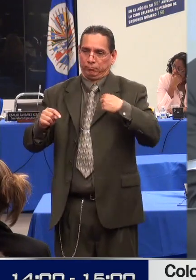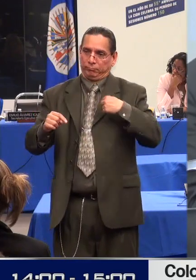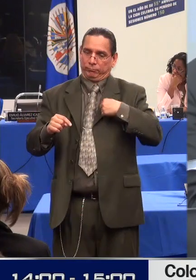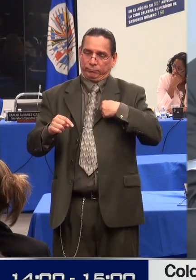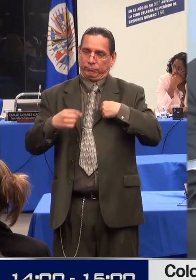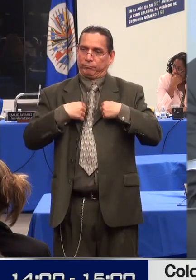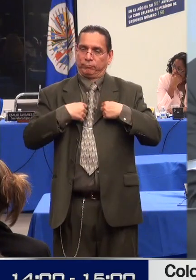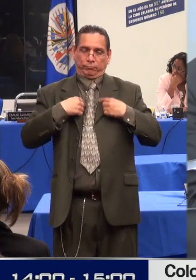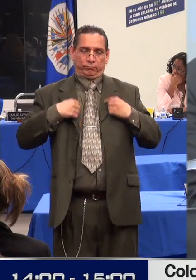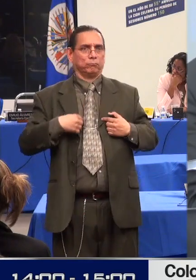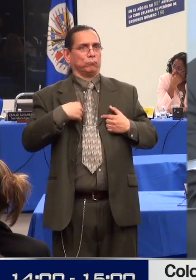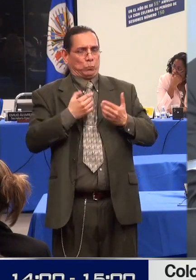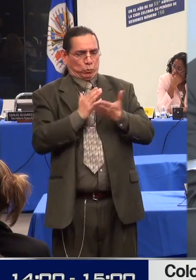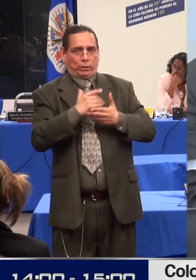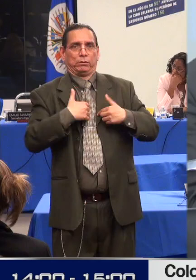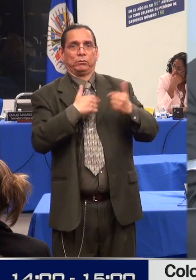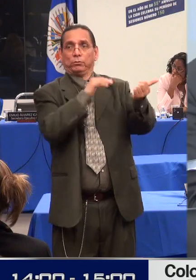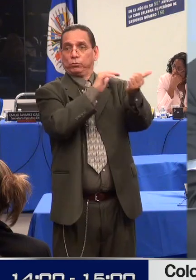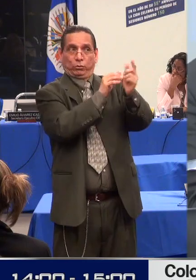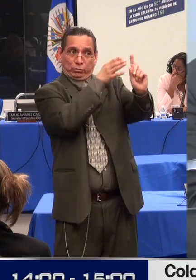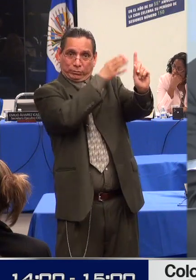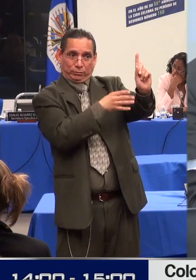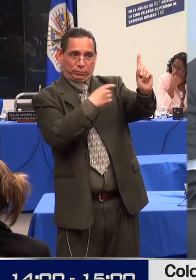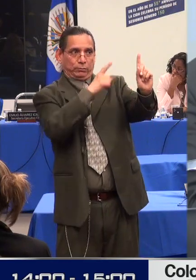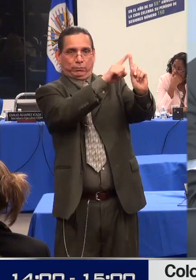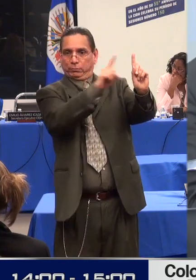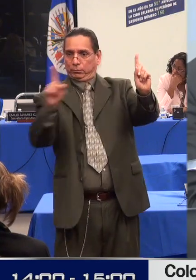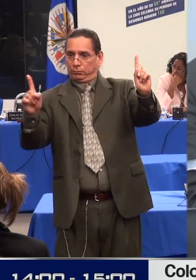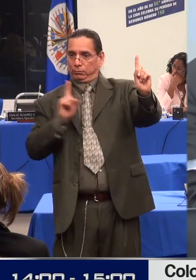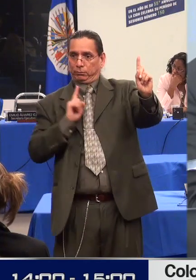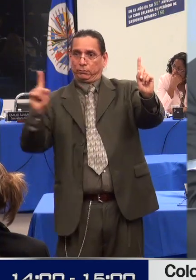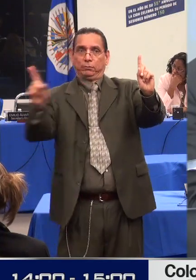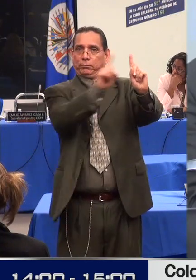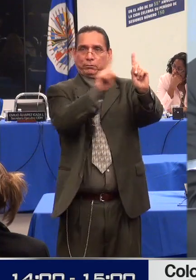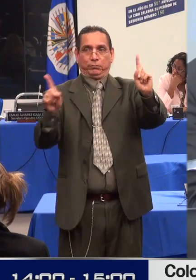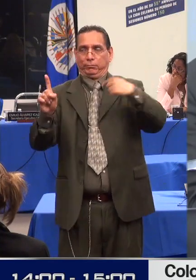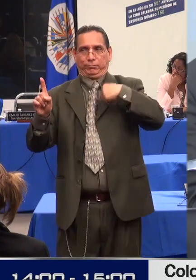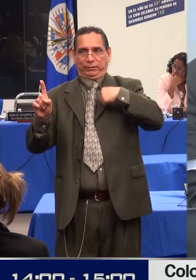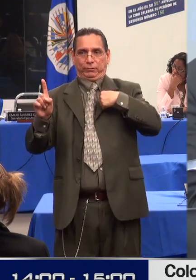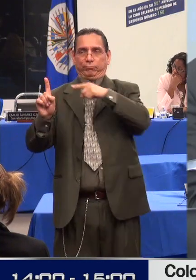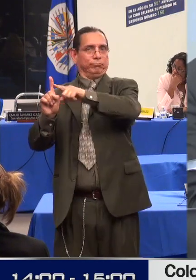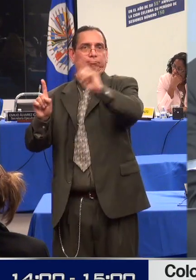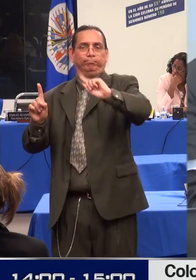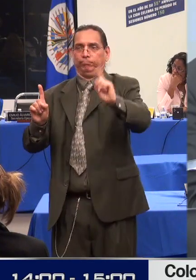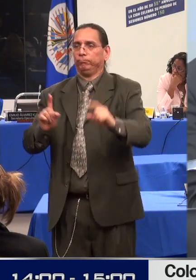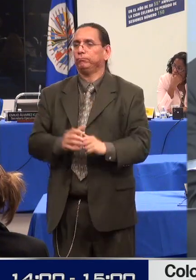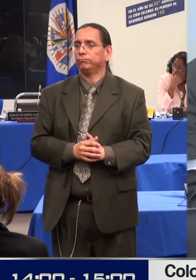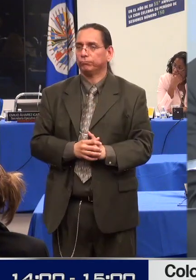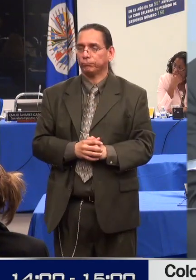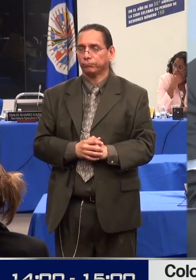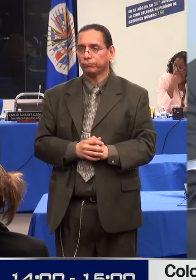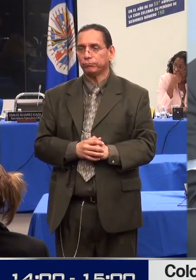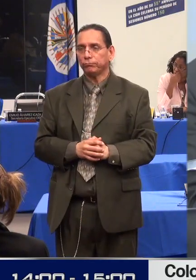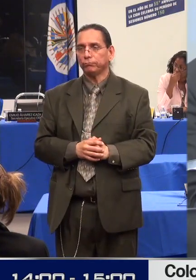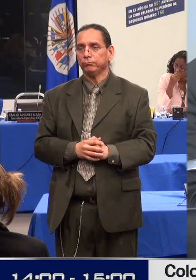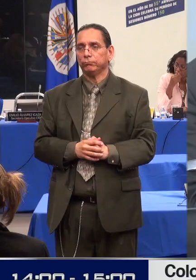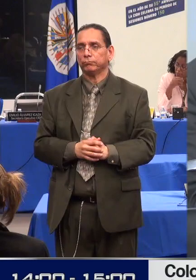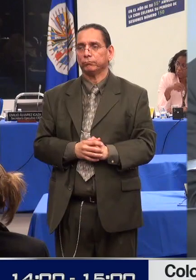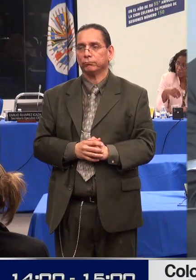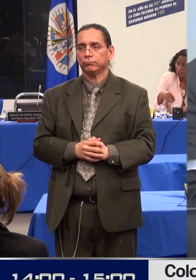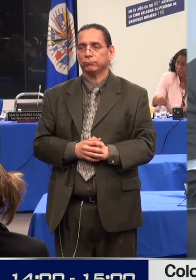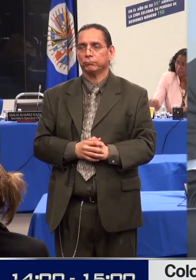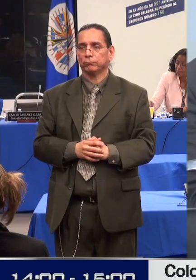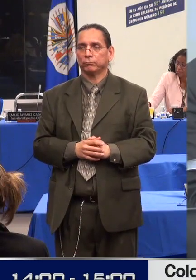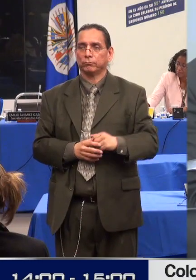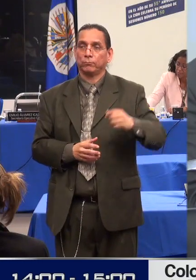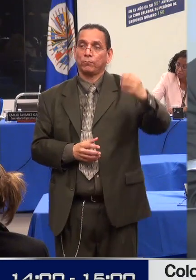judicial no cumpliría estándares internacionales de derechos humanos para la esterilización de las personas con discapacidad. Y presentaremos